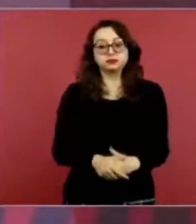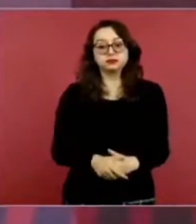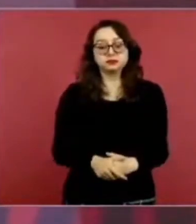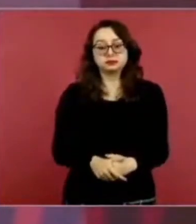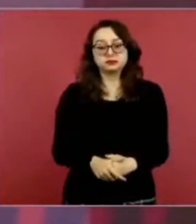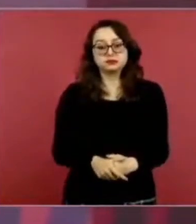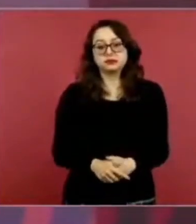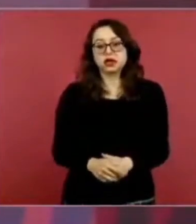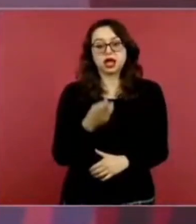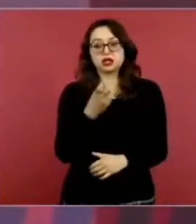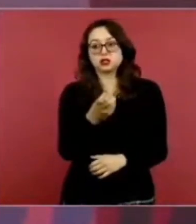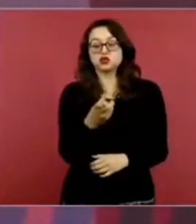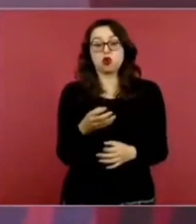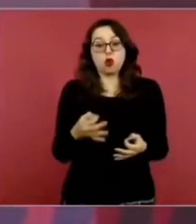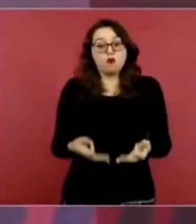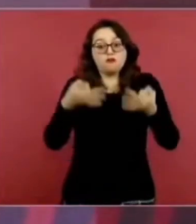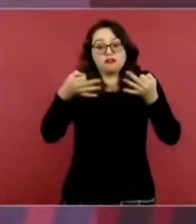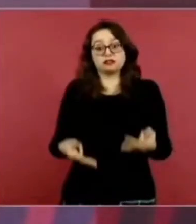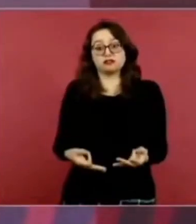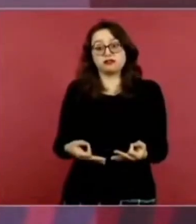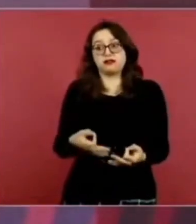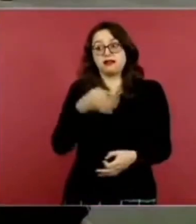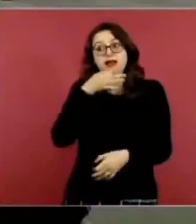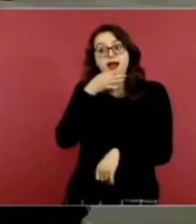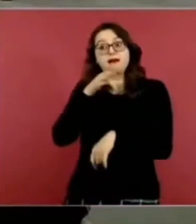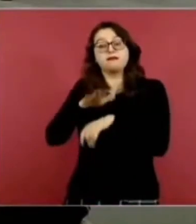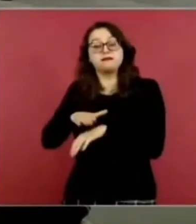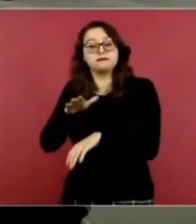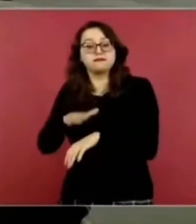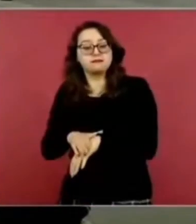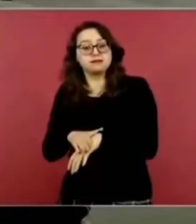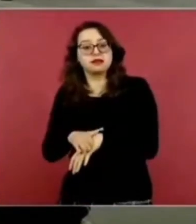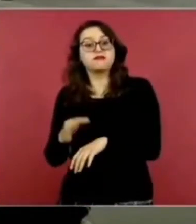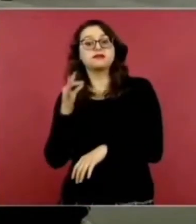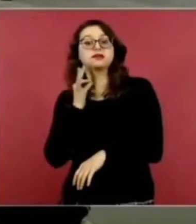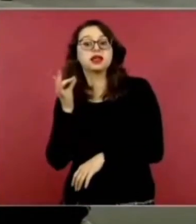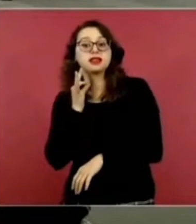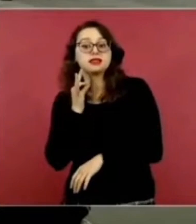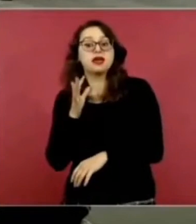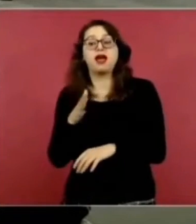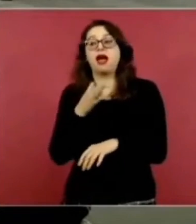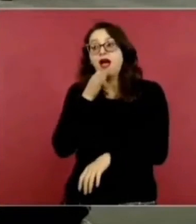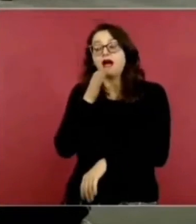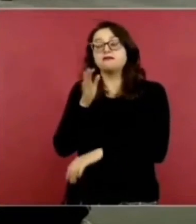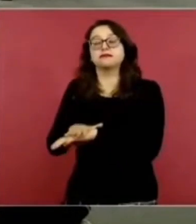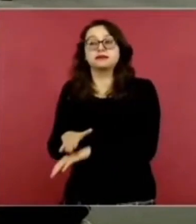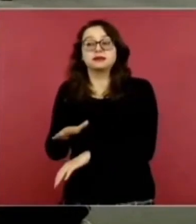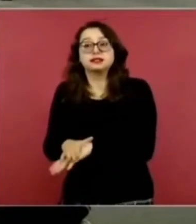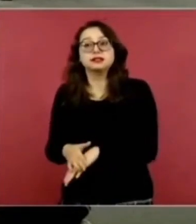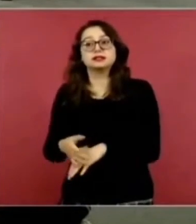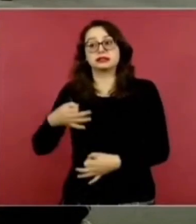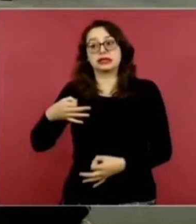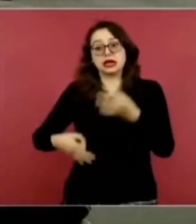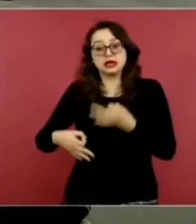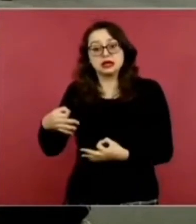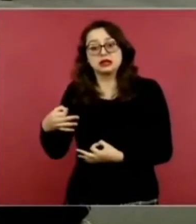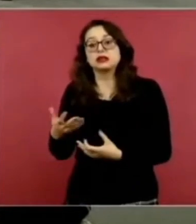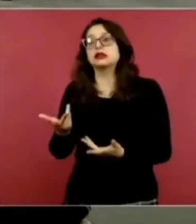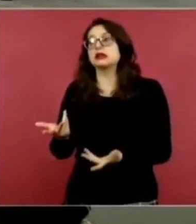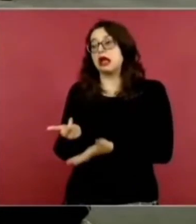encuentran y se está buscando,